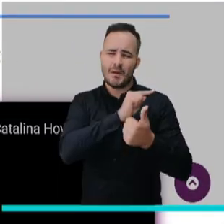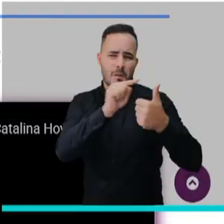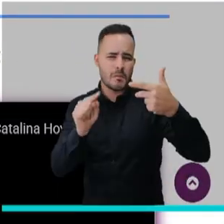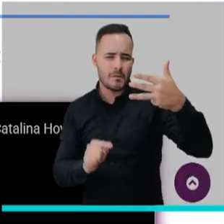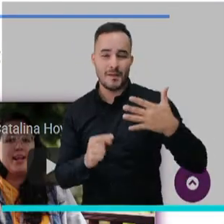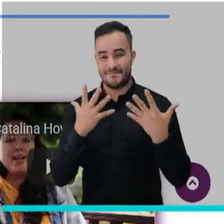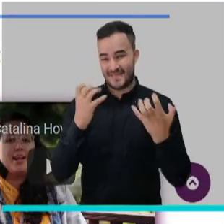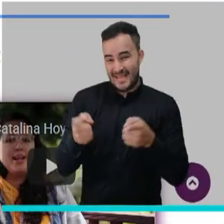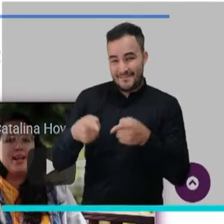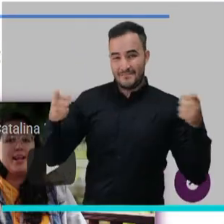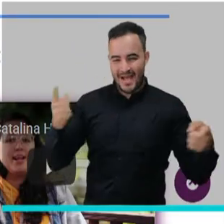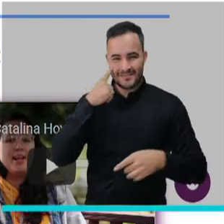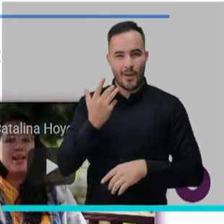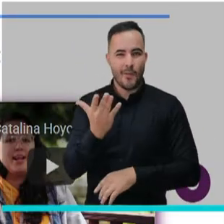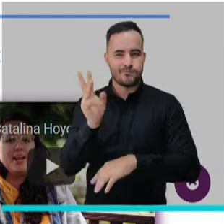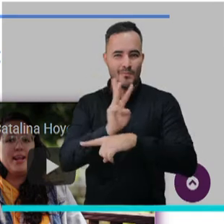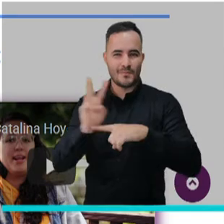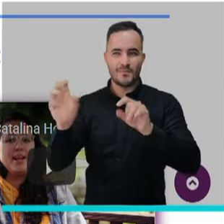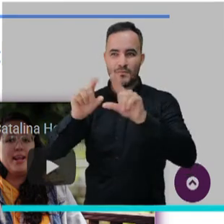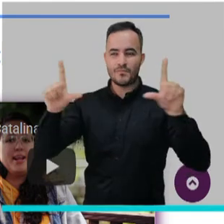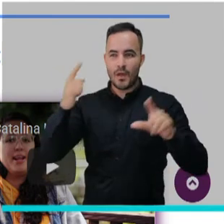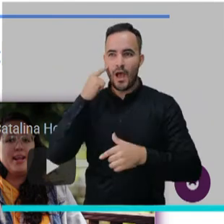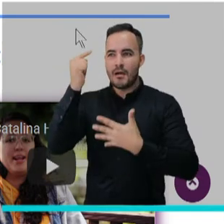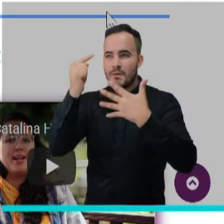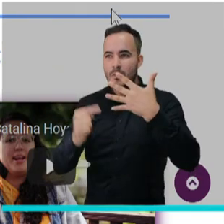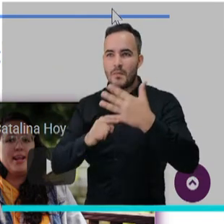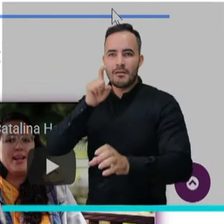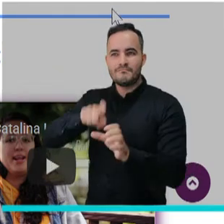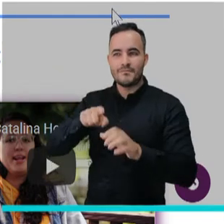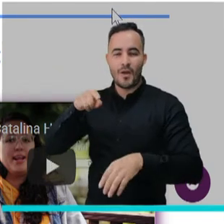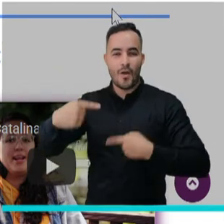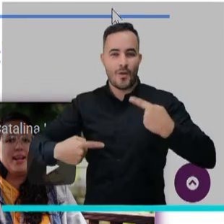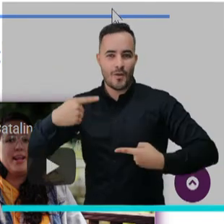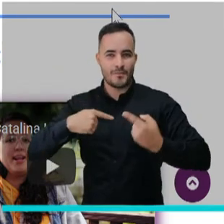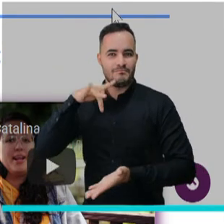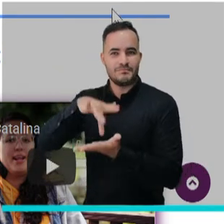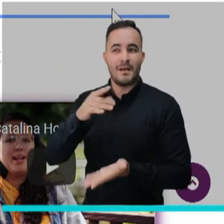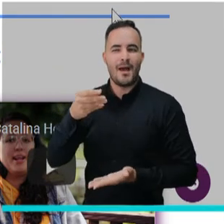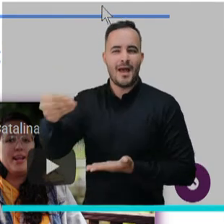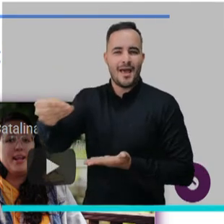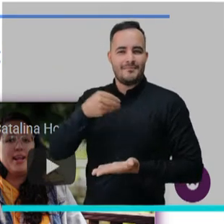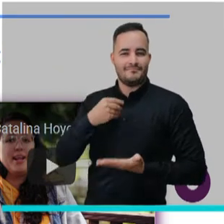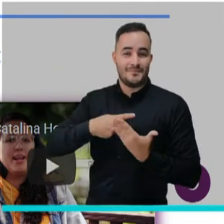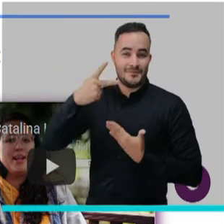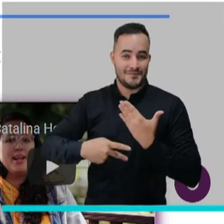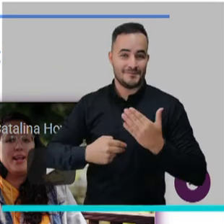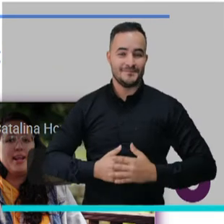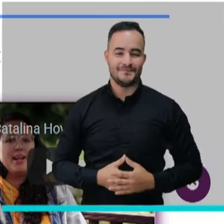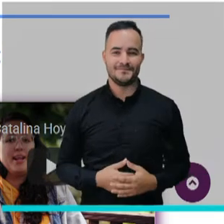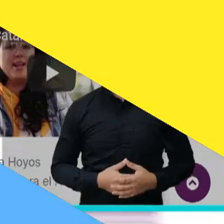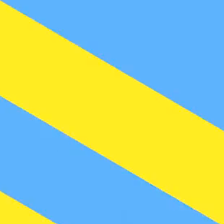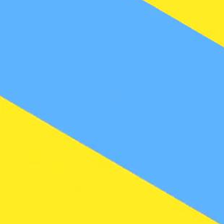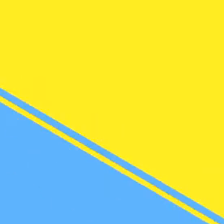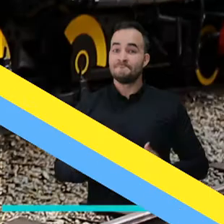información en www.medellin.gov.co slash estímulos